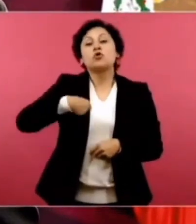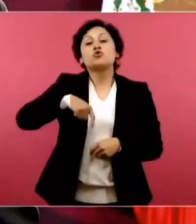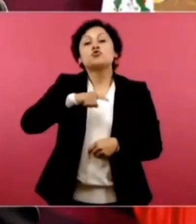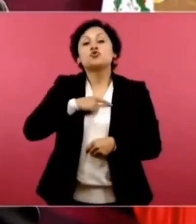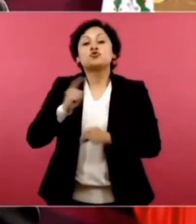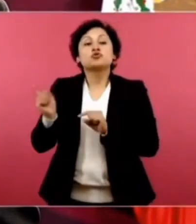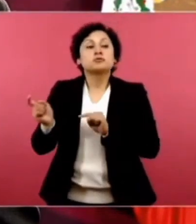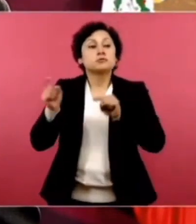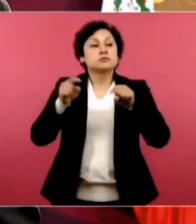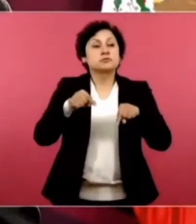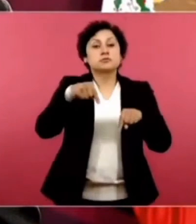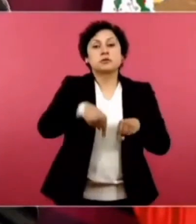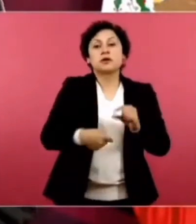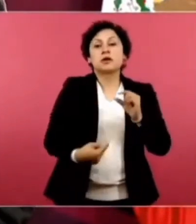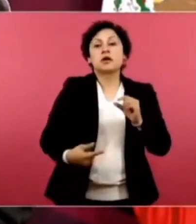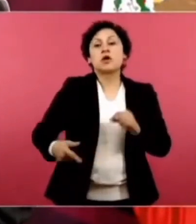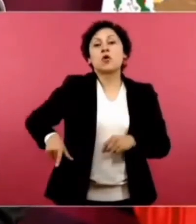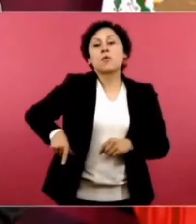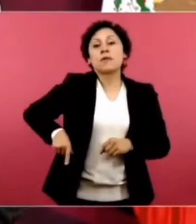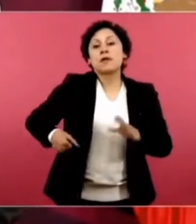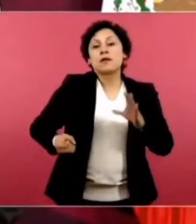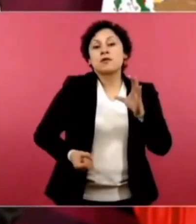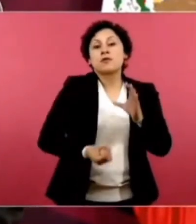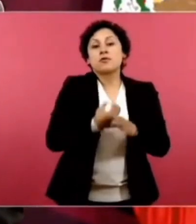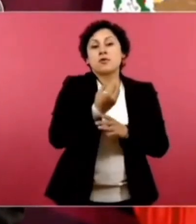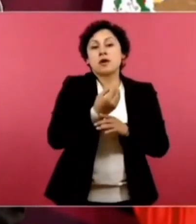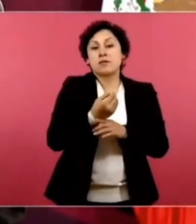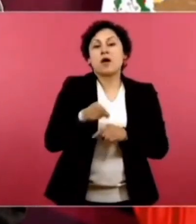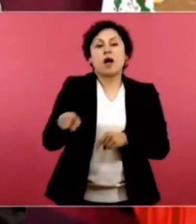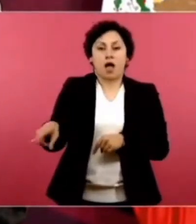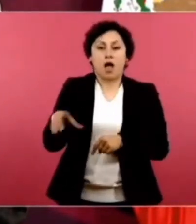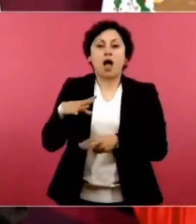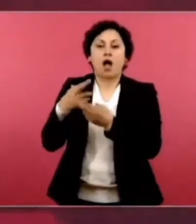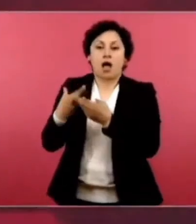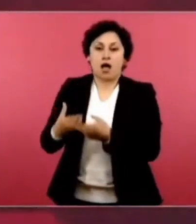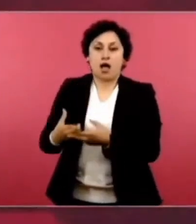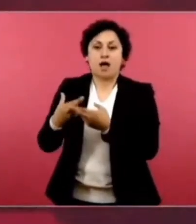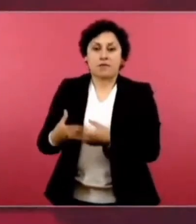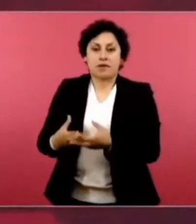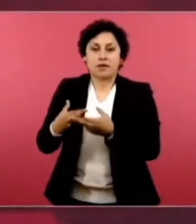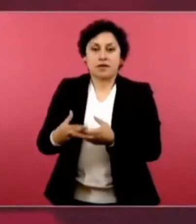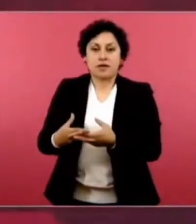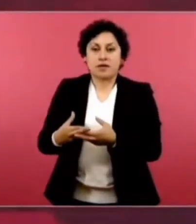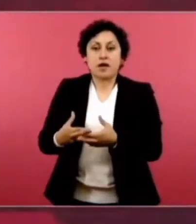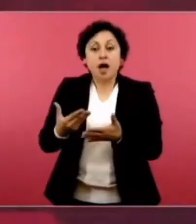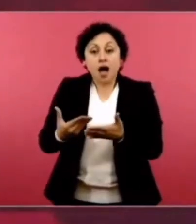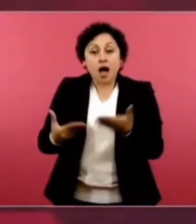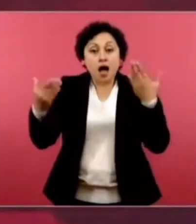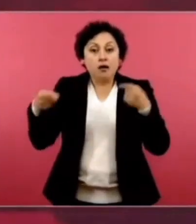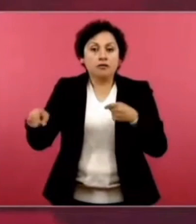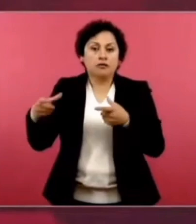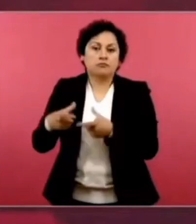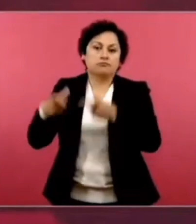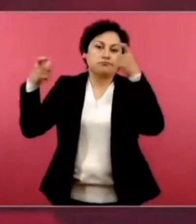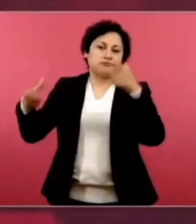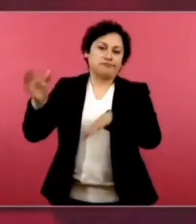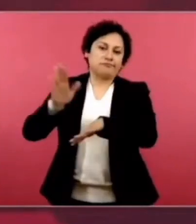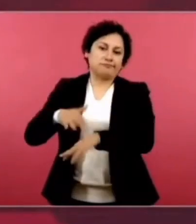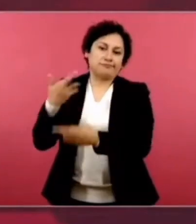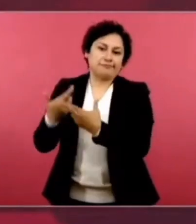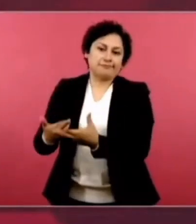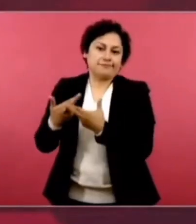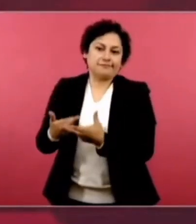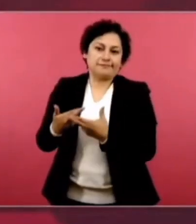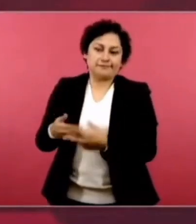y ya campos descubiertos para seguir fuera